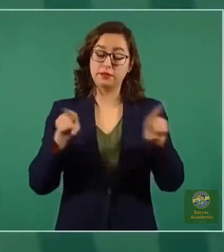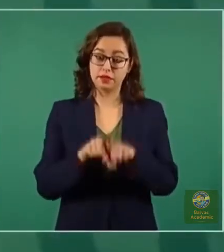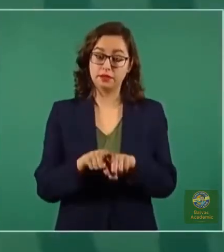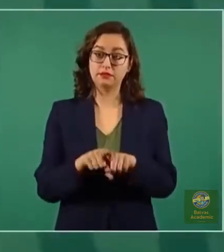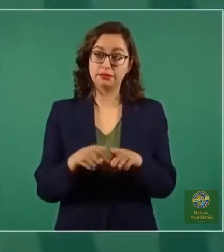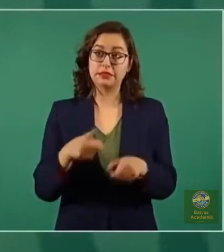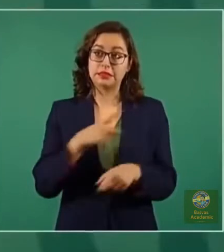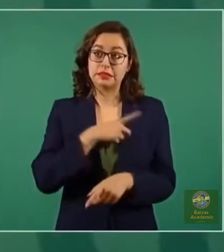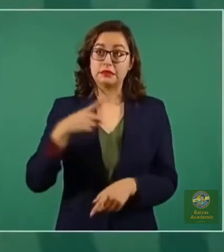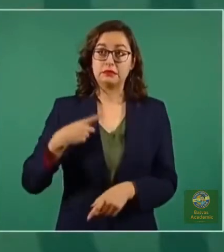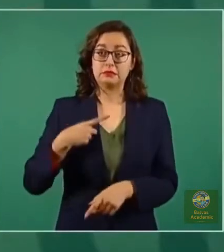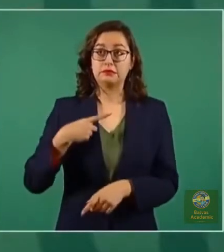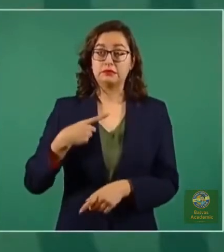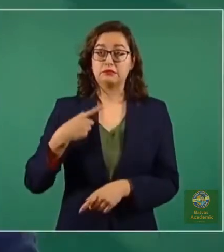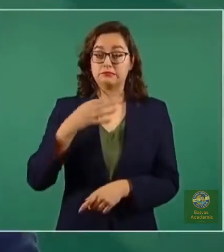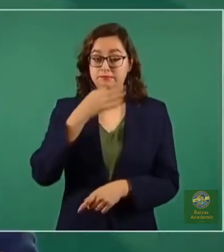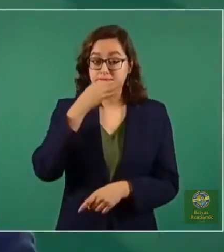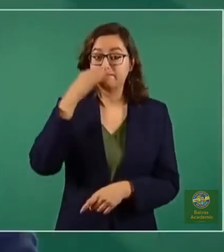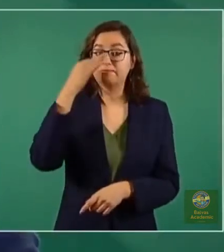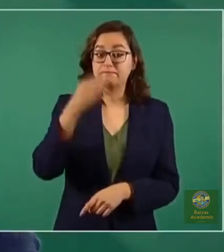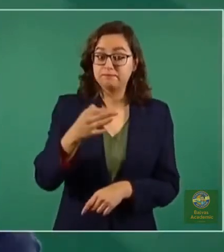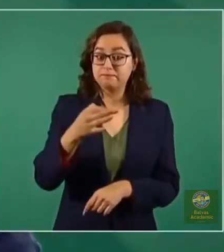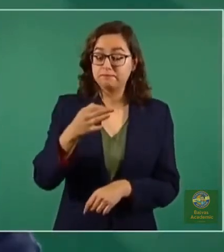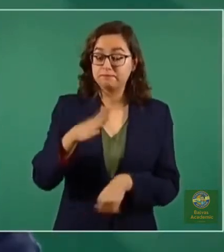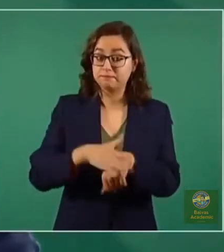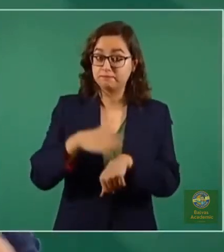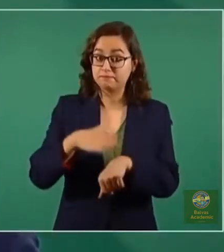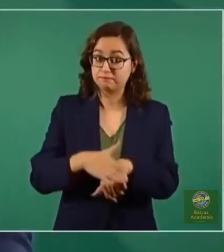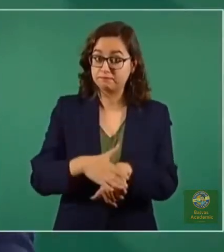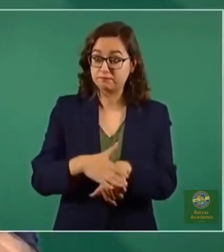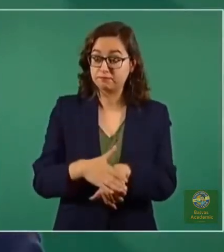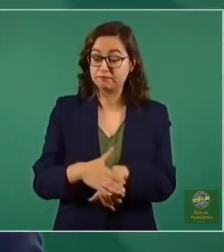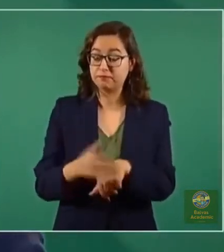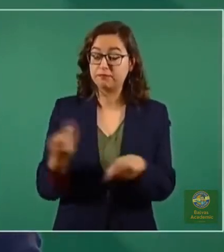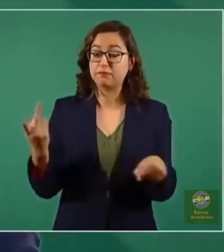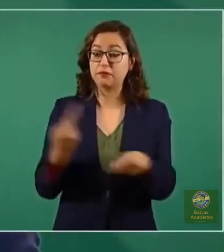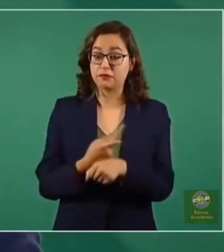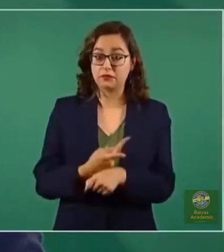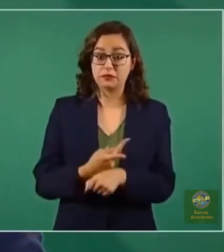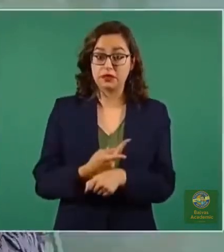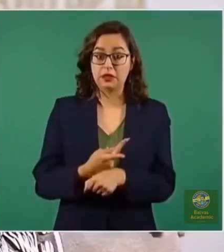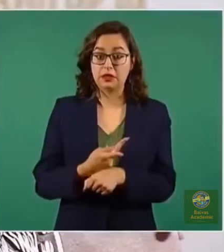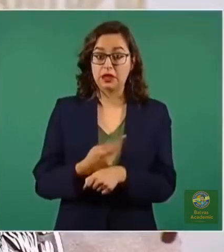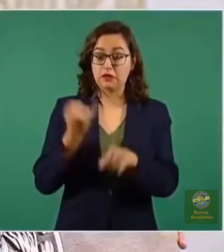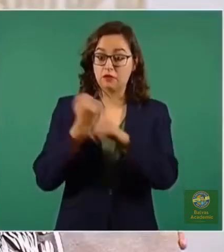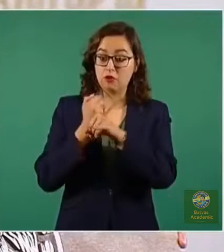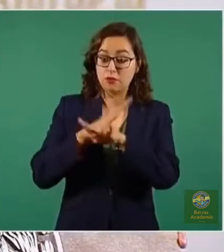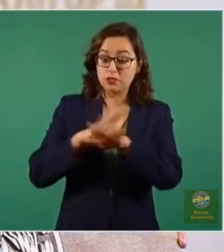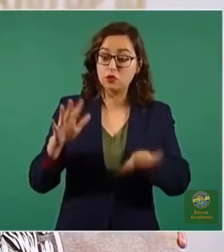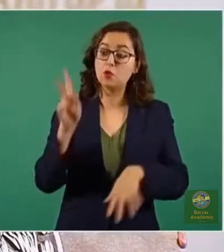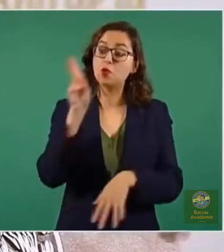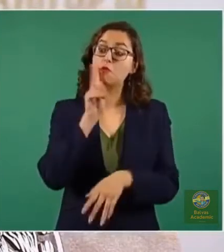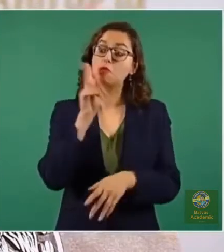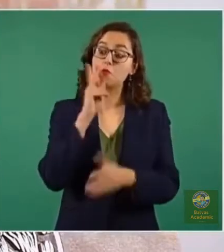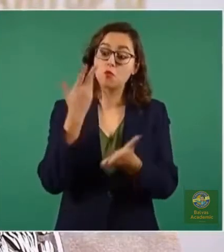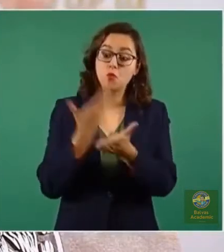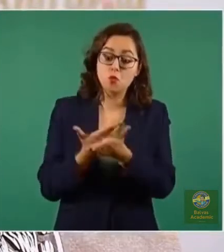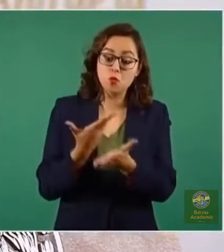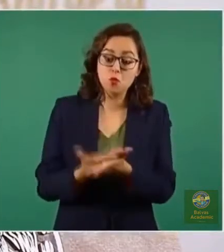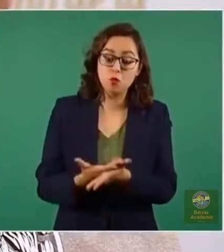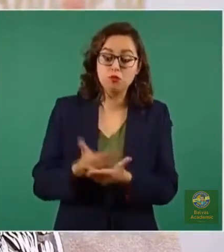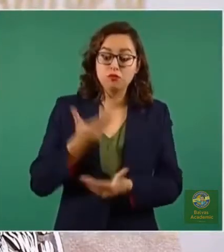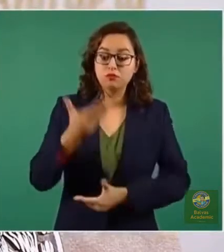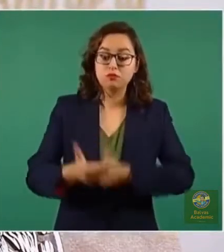tiempo. Esto lo digo de antemano, previo a la respuesta puntual a este asunto, porque a veces la